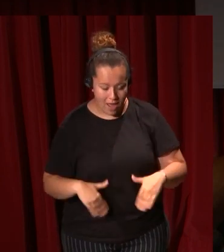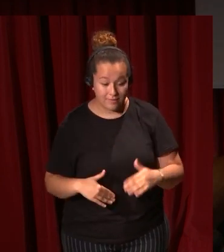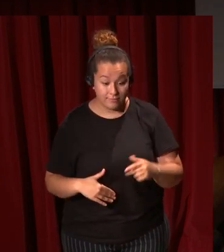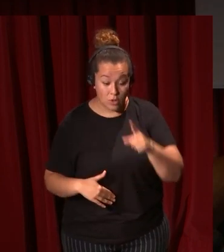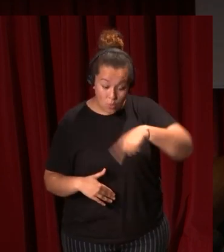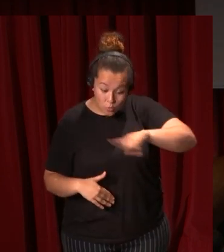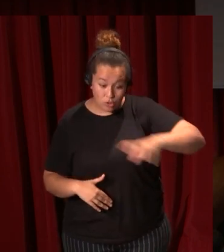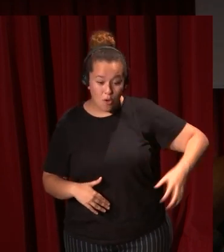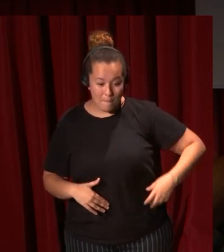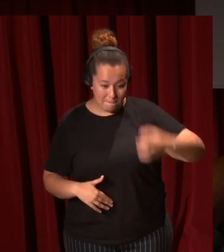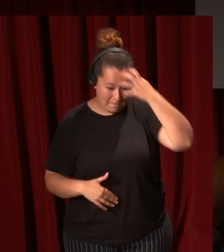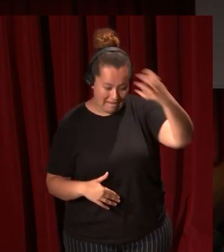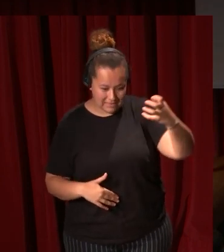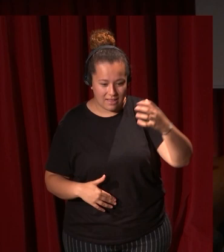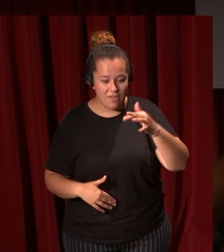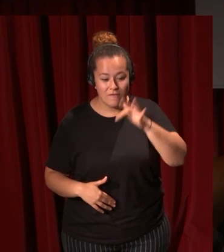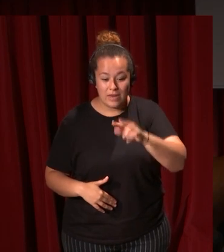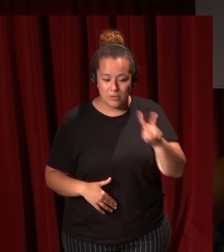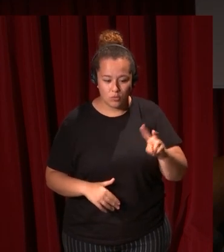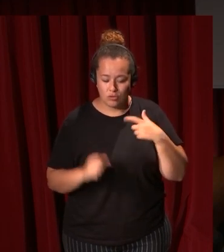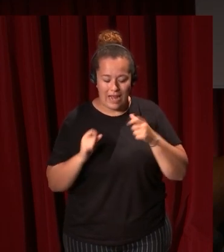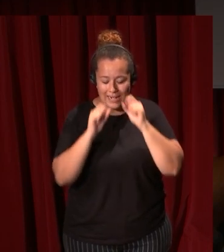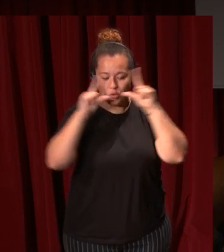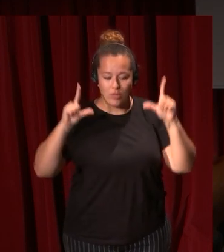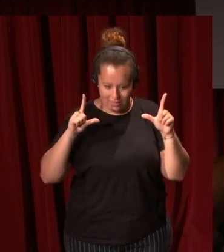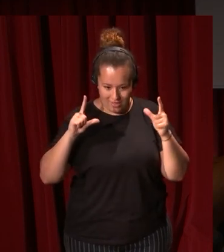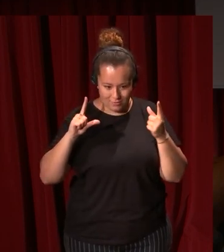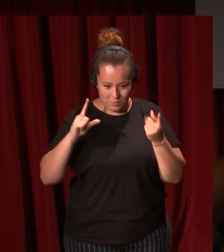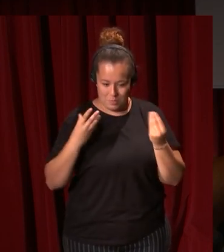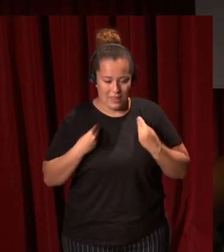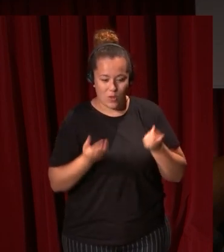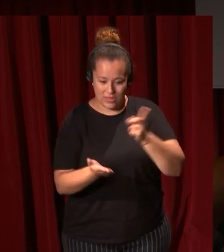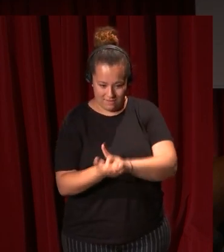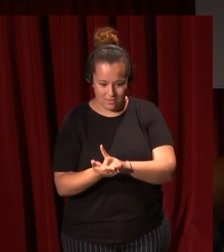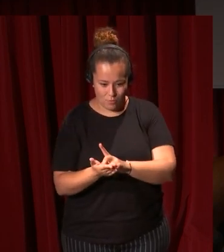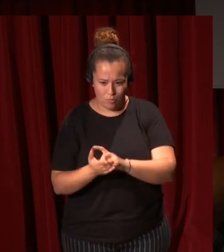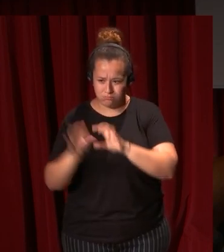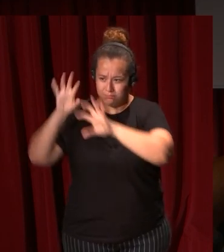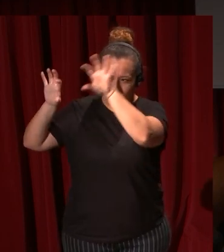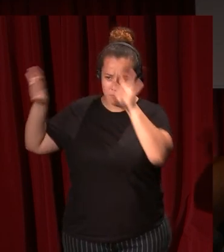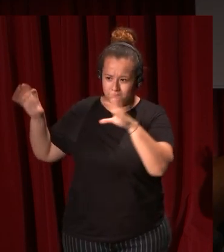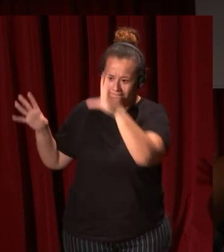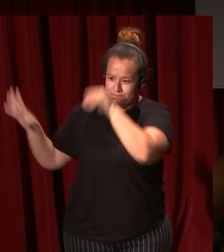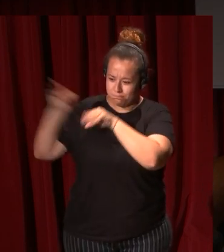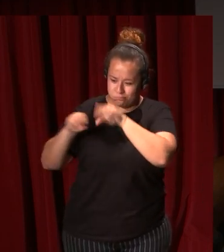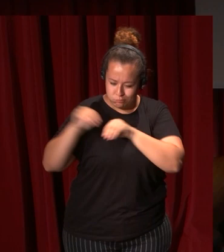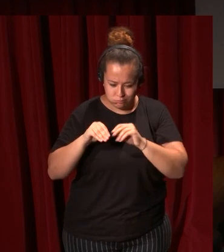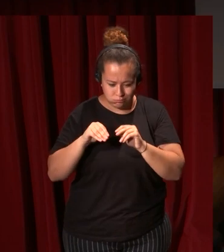majestad Felipe II entre las buenas artes que resucita la favorece tanto habiendo traído o juntado de diversas naciones una mesa de buenos